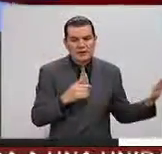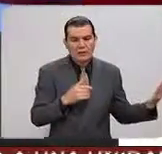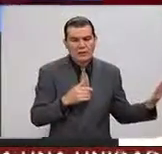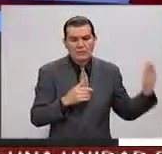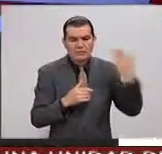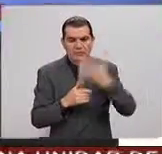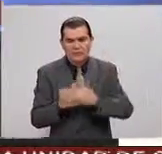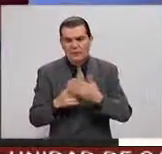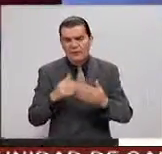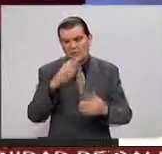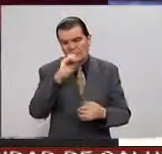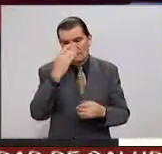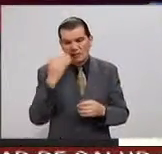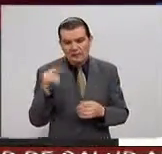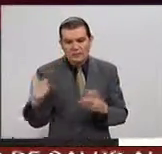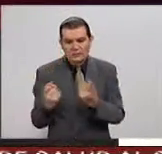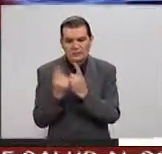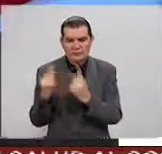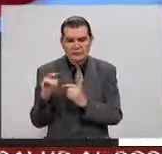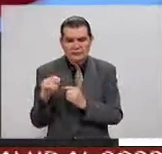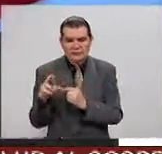reúne con uno de los hermanos Castro?